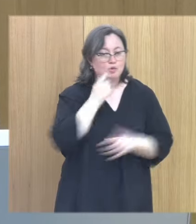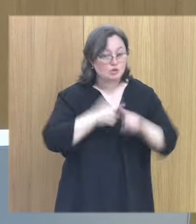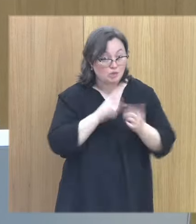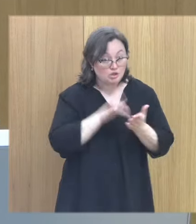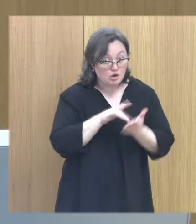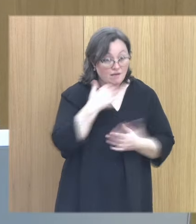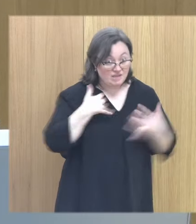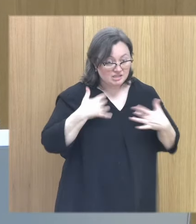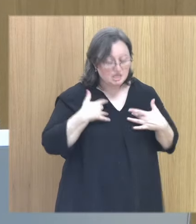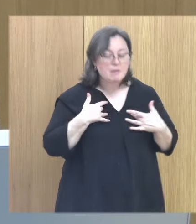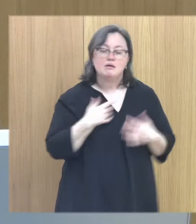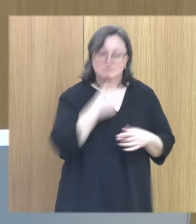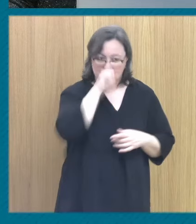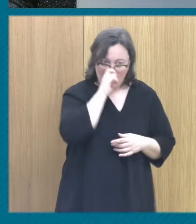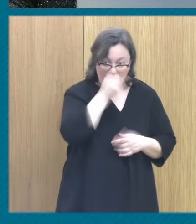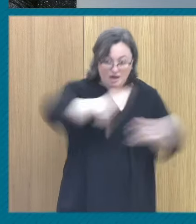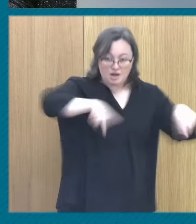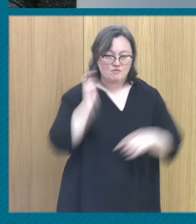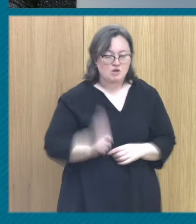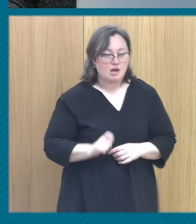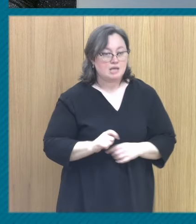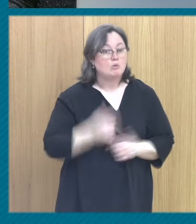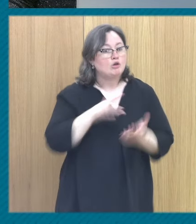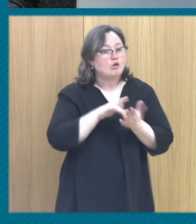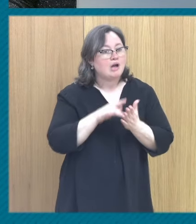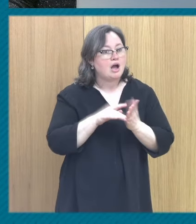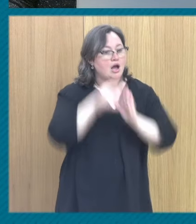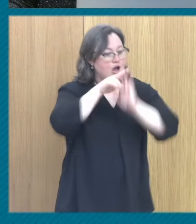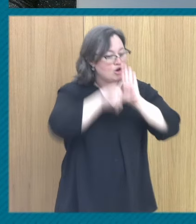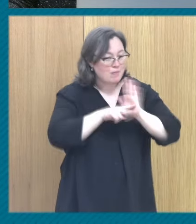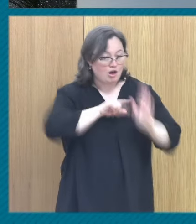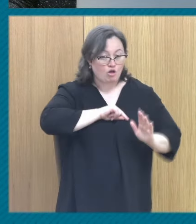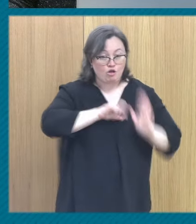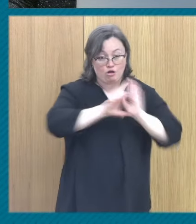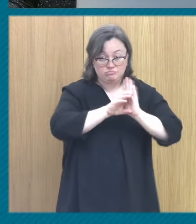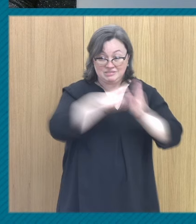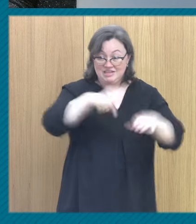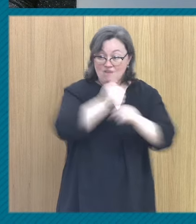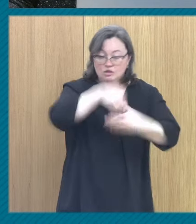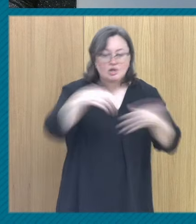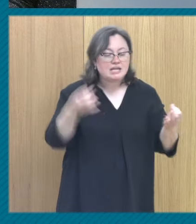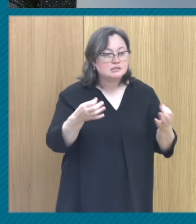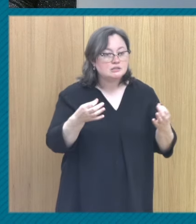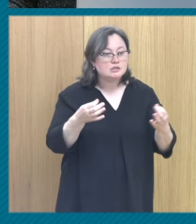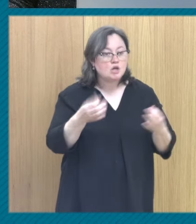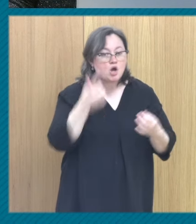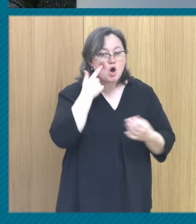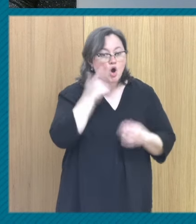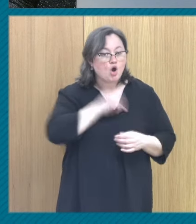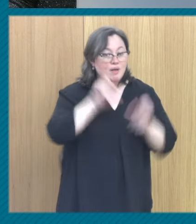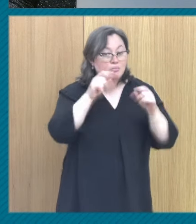importante tenerlo presente. Porque hay una regla deontológica básica en nuestro trabajo que es no provocar